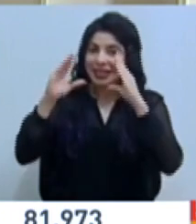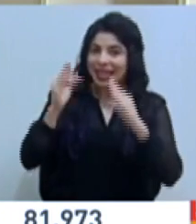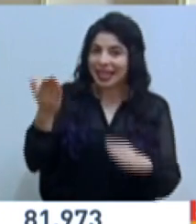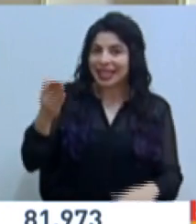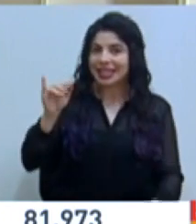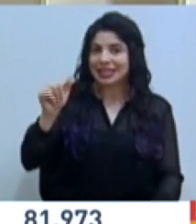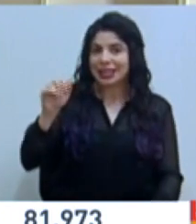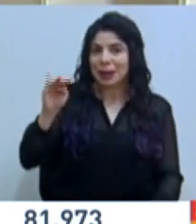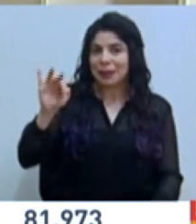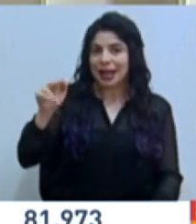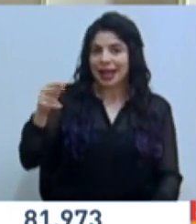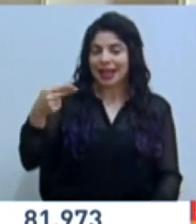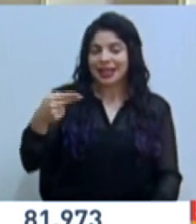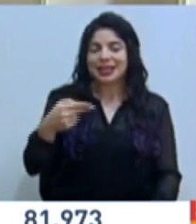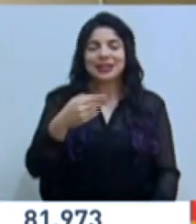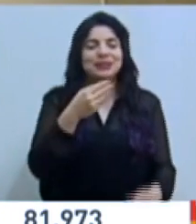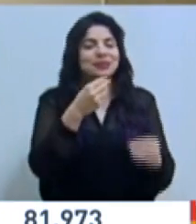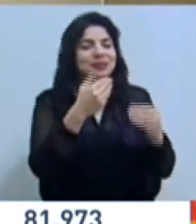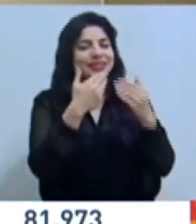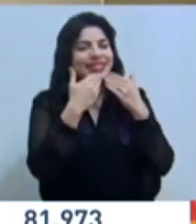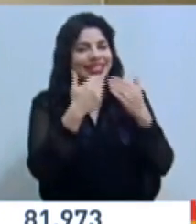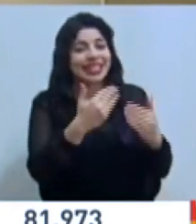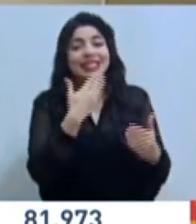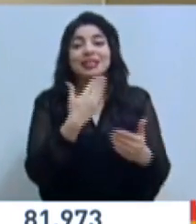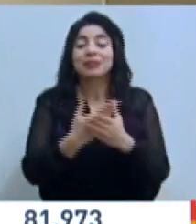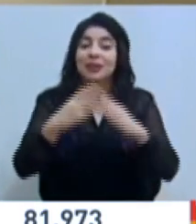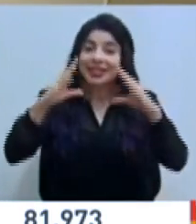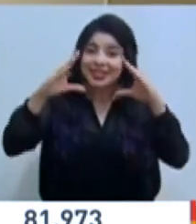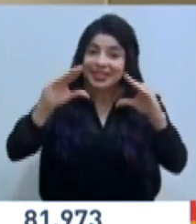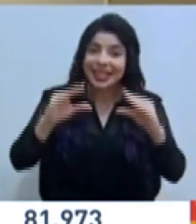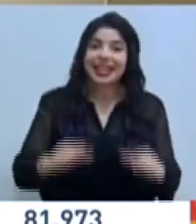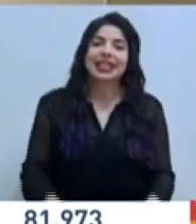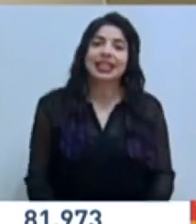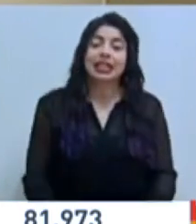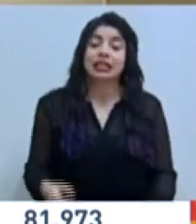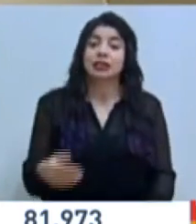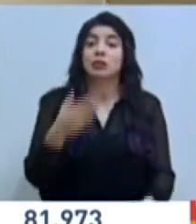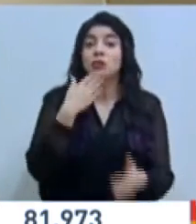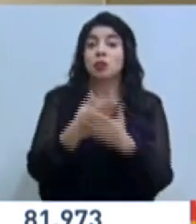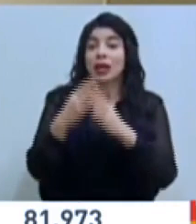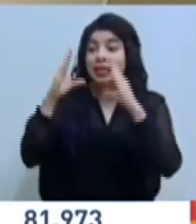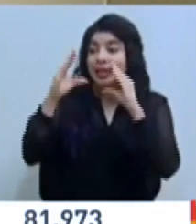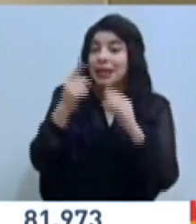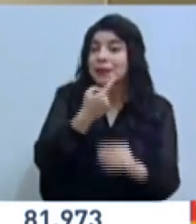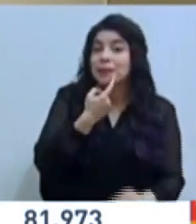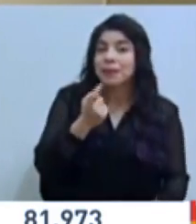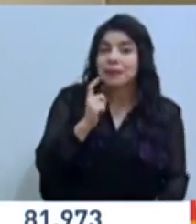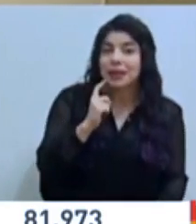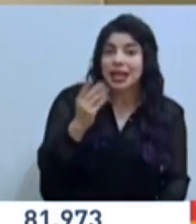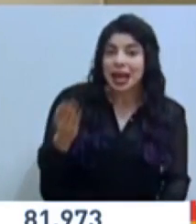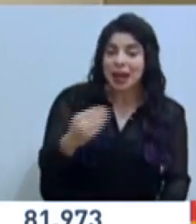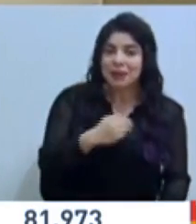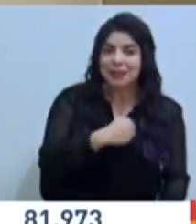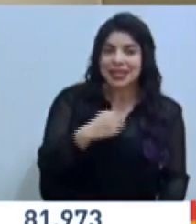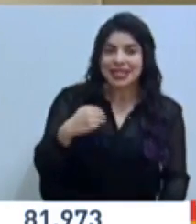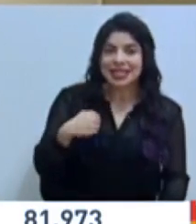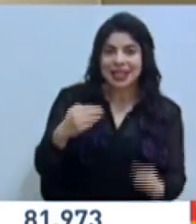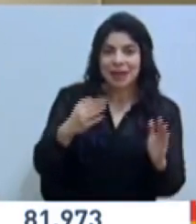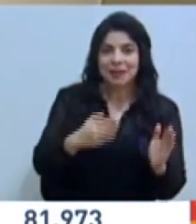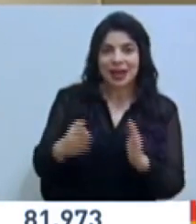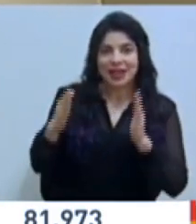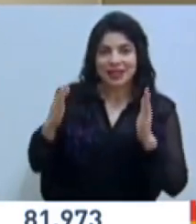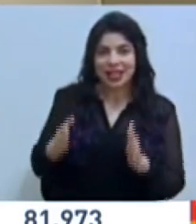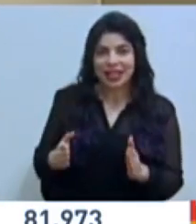doña Yamila. Muchísimas gracias, muy buenas tardes, muy buenas tardes, doña Pilar Garrido, ministra de Planificación,